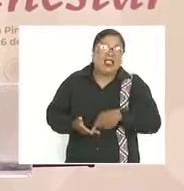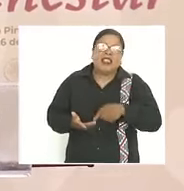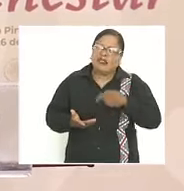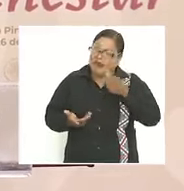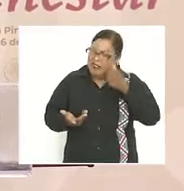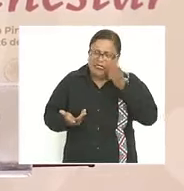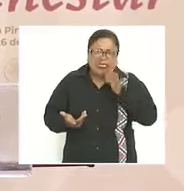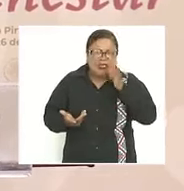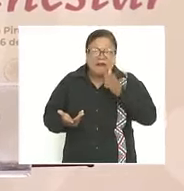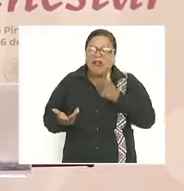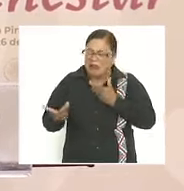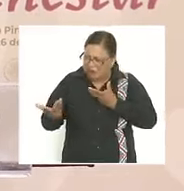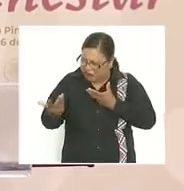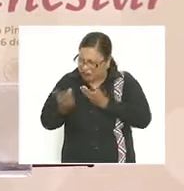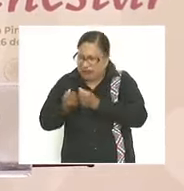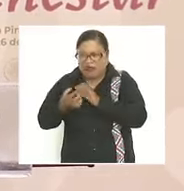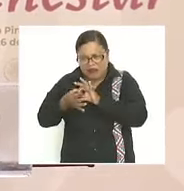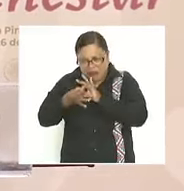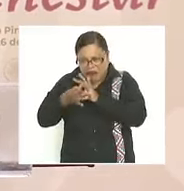juntos